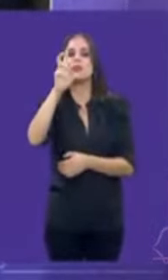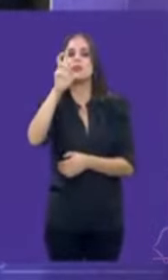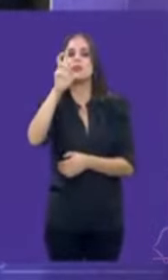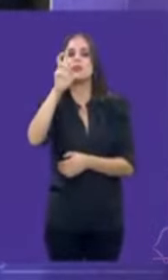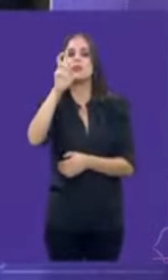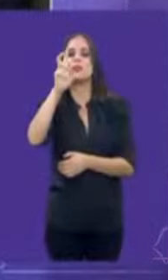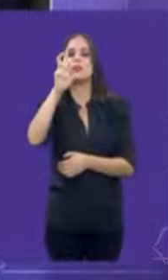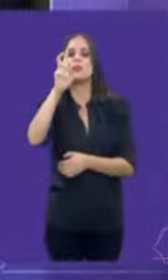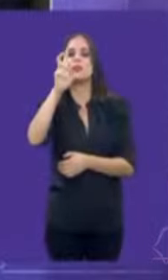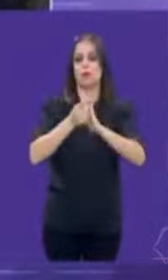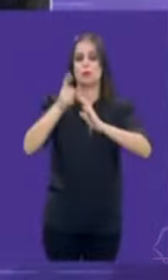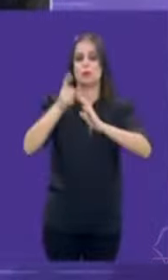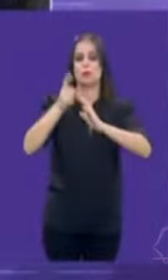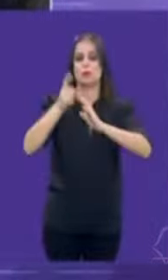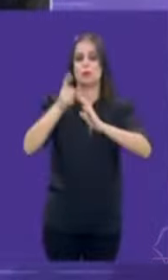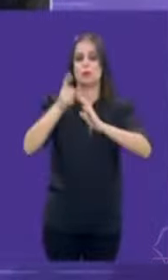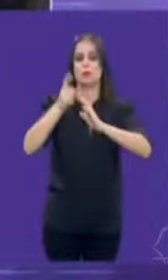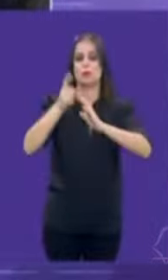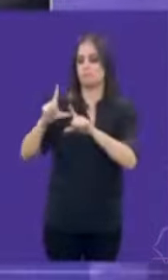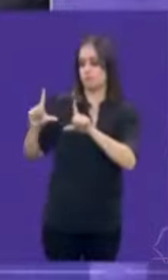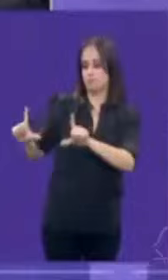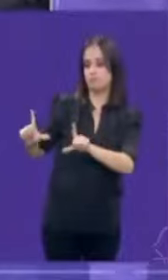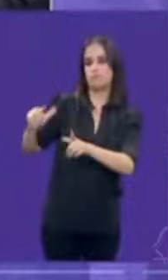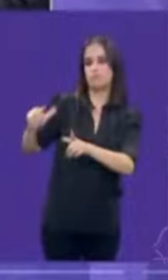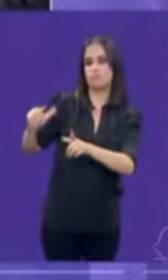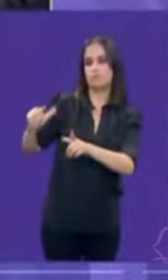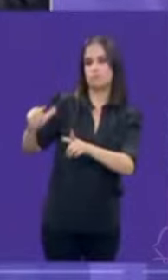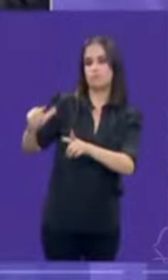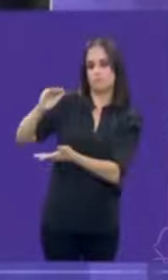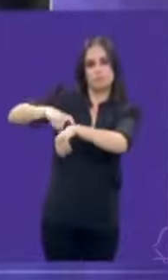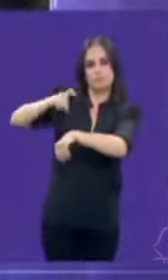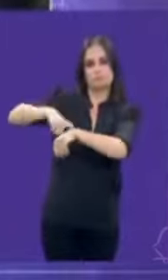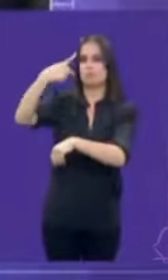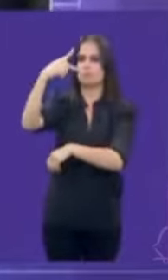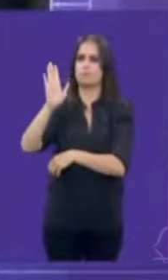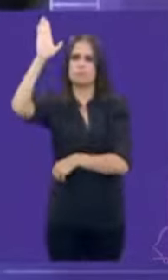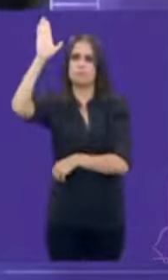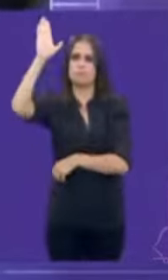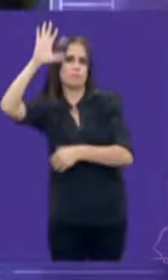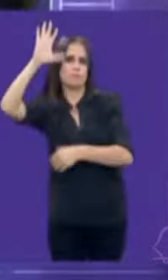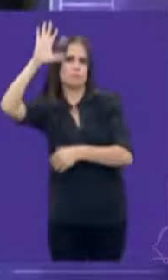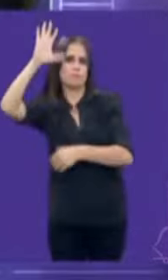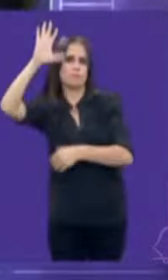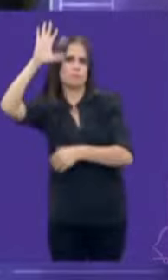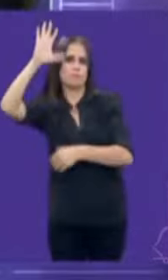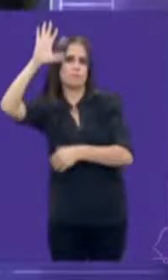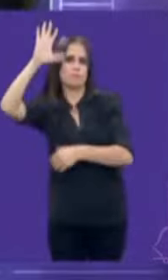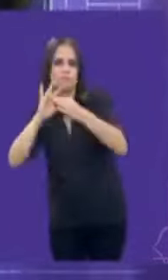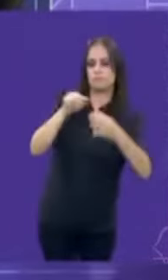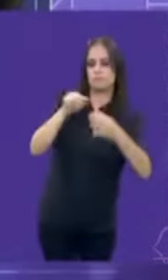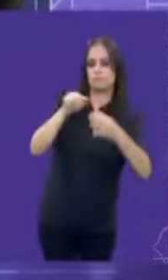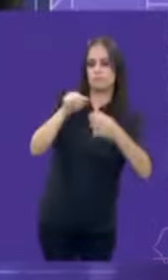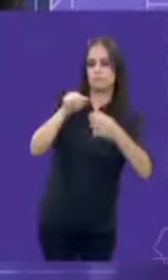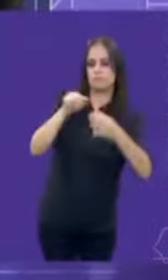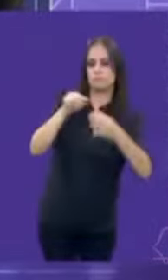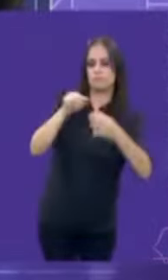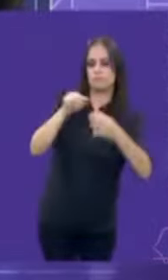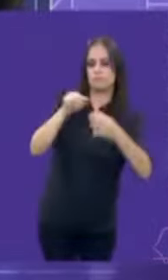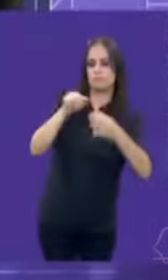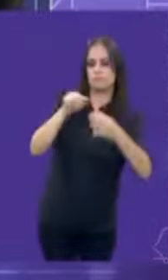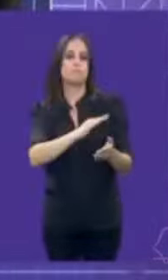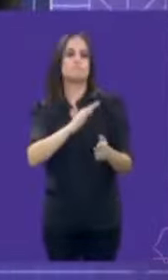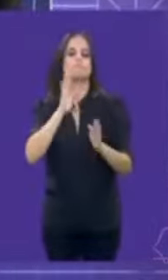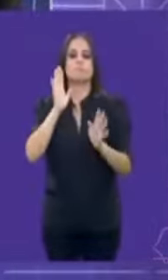segundos. Contarán con el cronómetro en pantalla para administrar su tiempo a mano alzada. Y digo ahora sí porque ya habían empezado